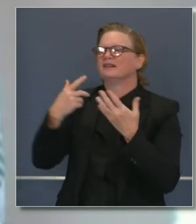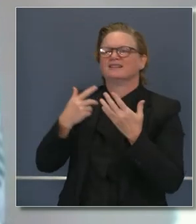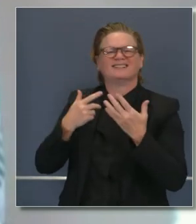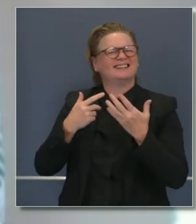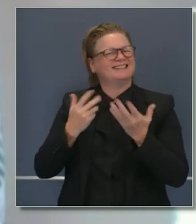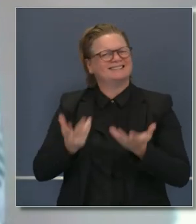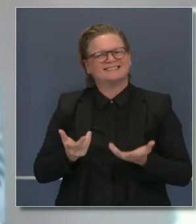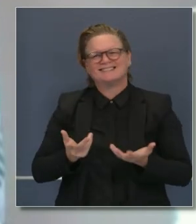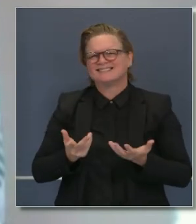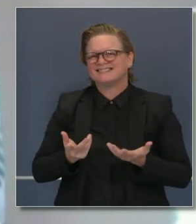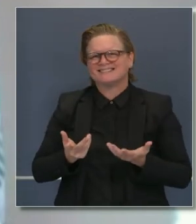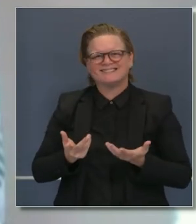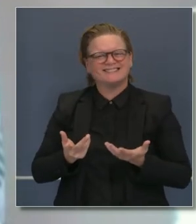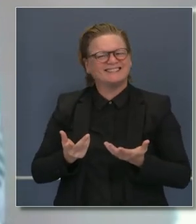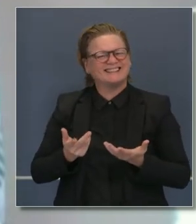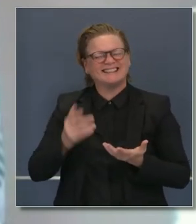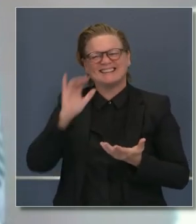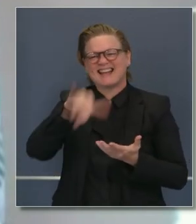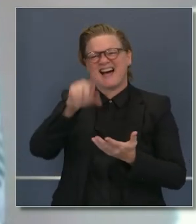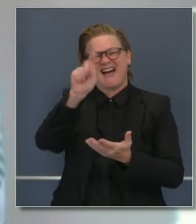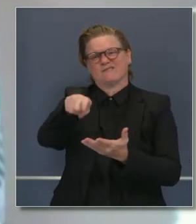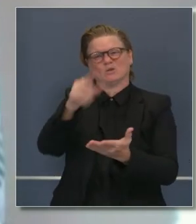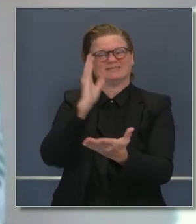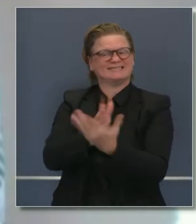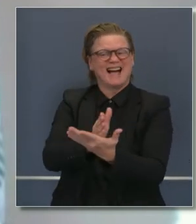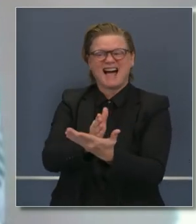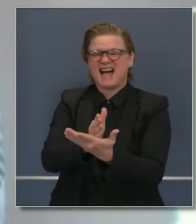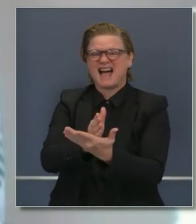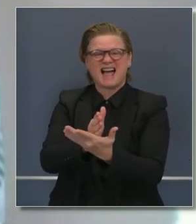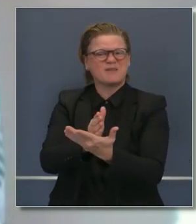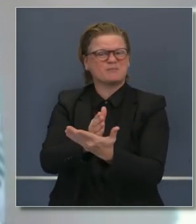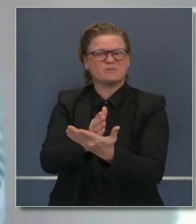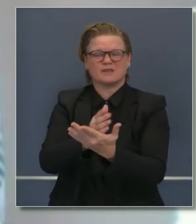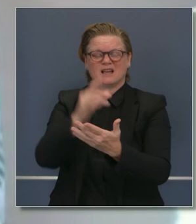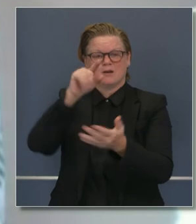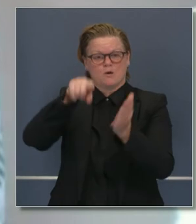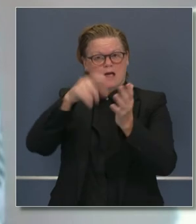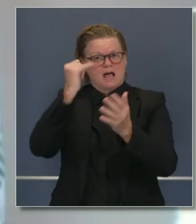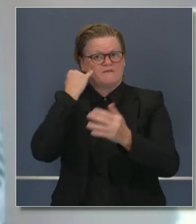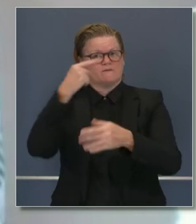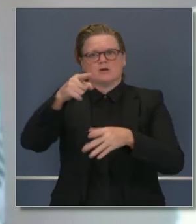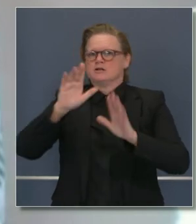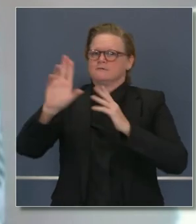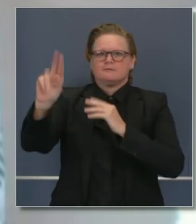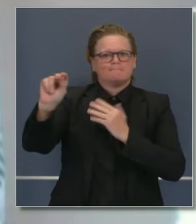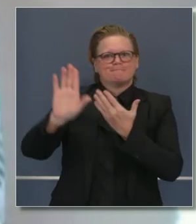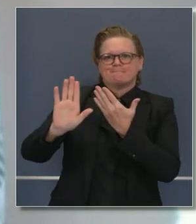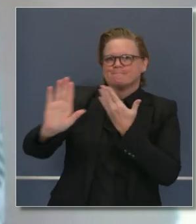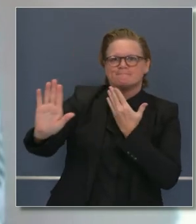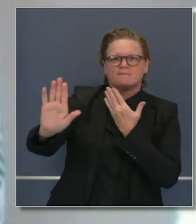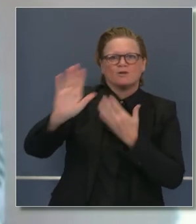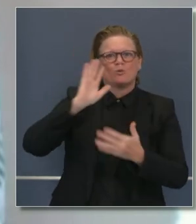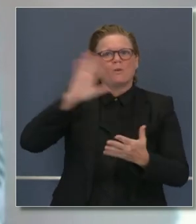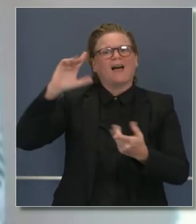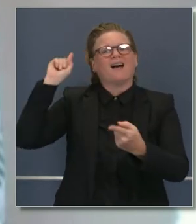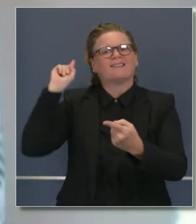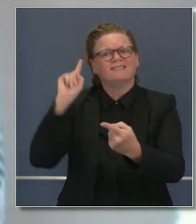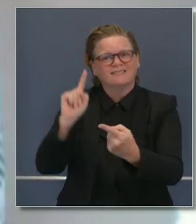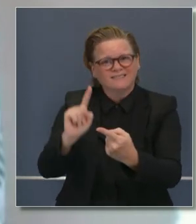Y esto puede marcar una diferencia importante. Así que eso es lo último. Una de las cosas más importantes que hemos aprendido